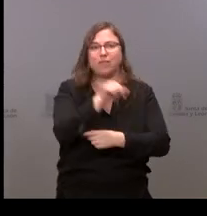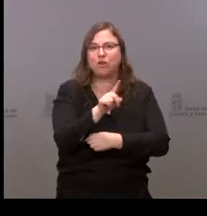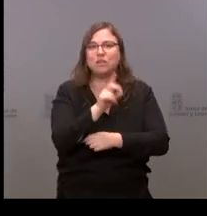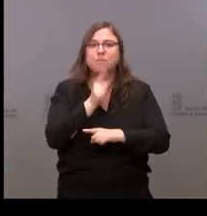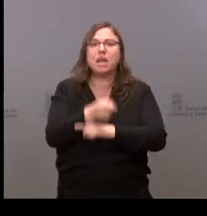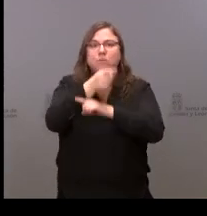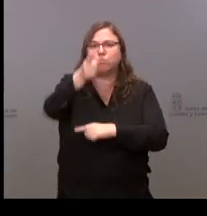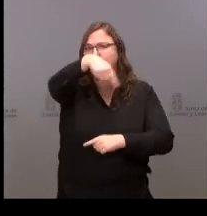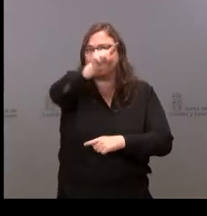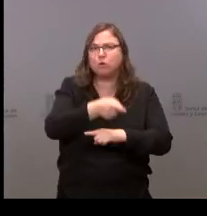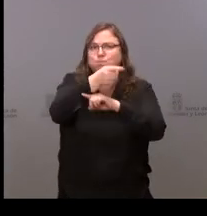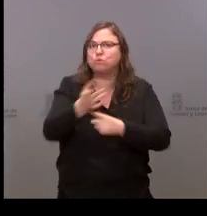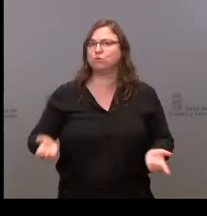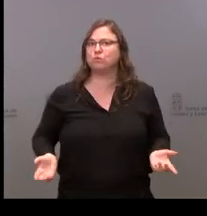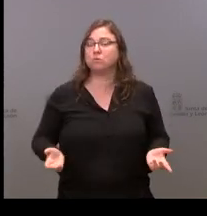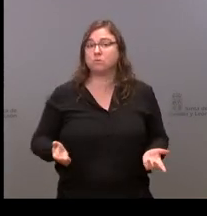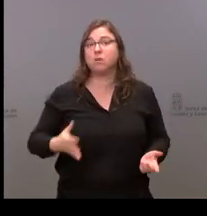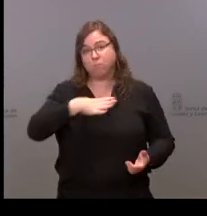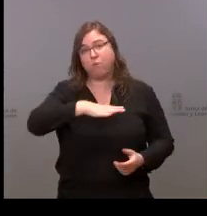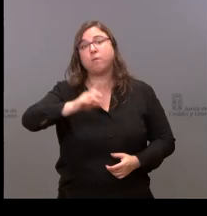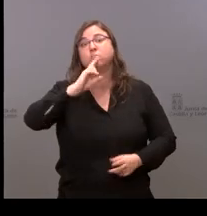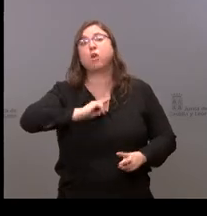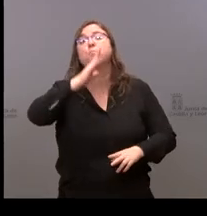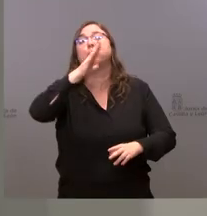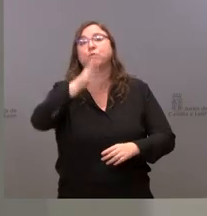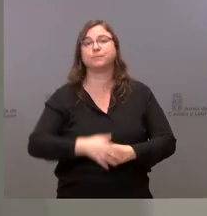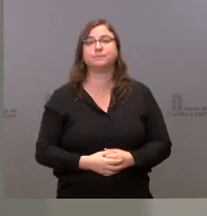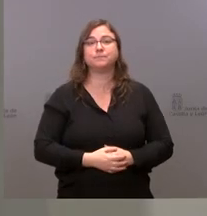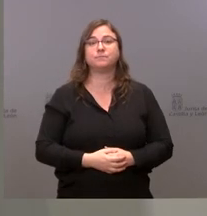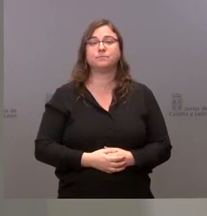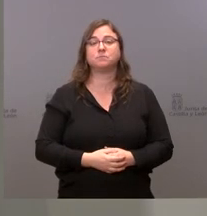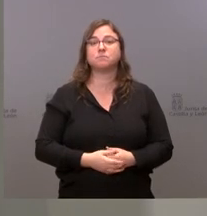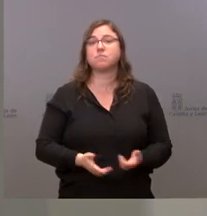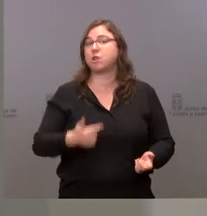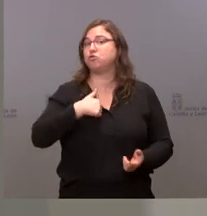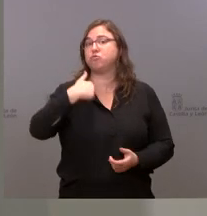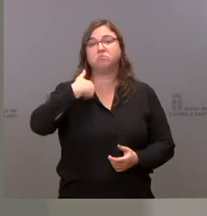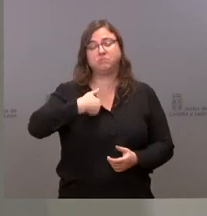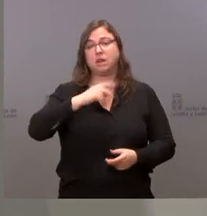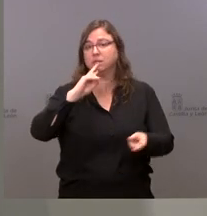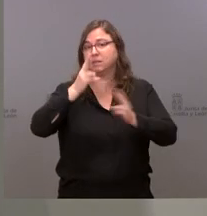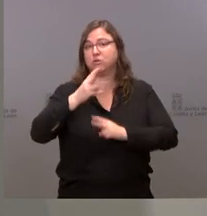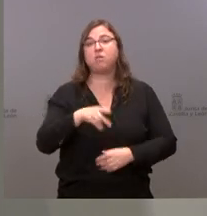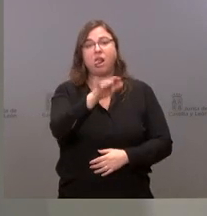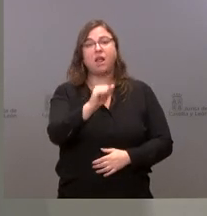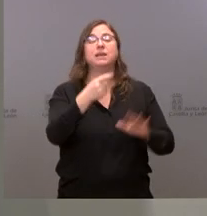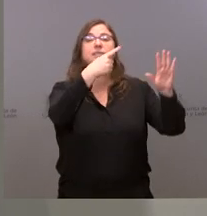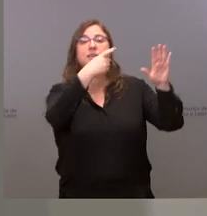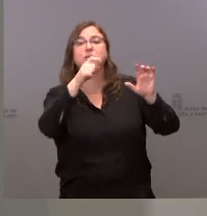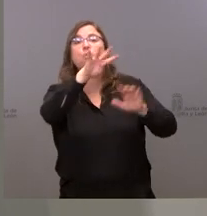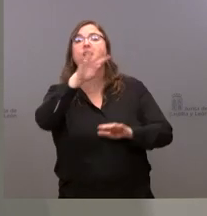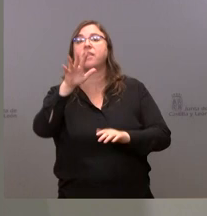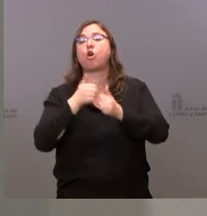obligación que se les está imponiendo. ¿Me puede decir por qué? Bueno, yo le digo que tenemos 645 rastreadores.